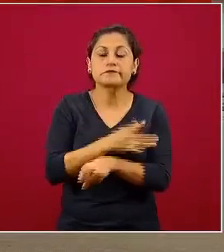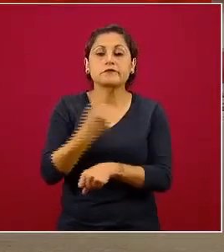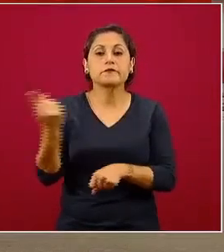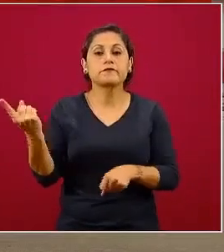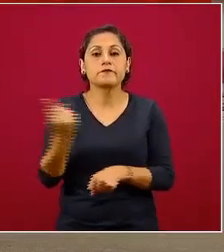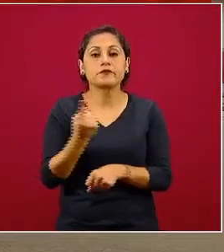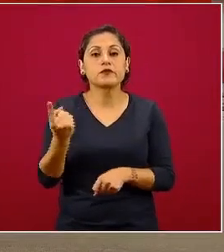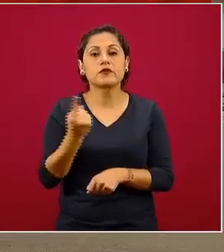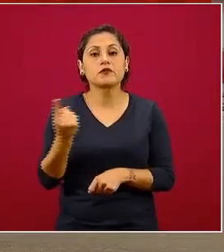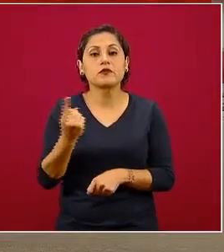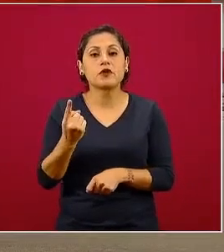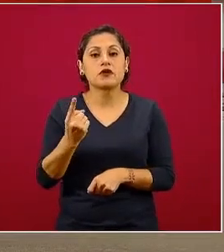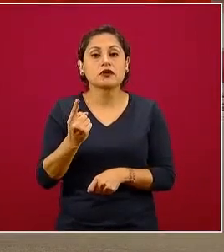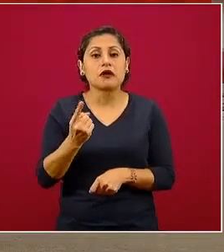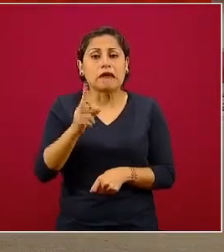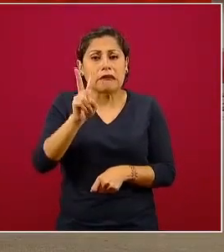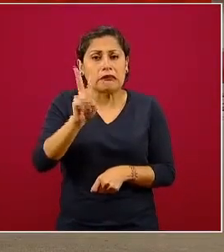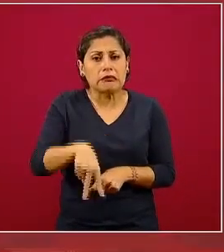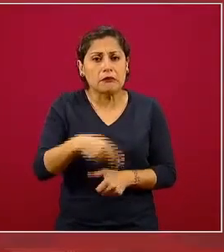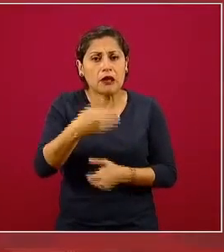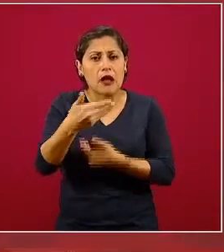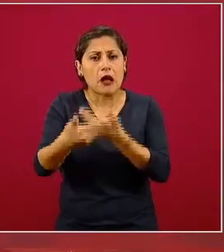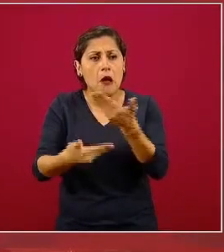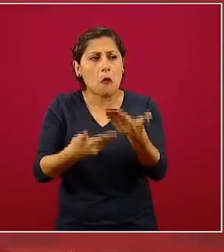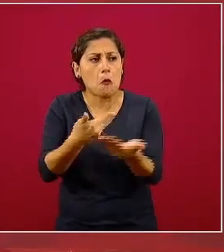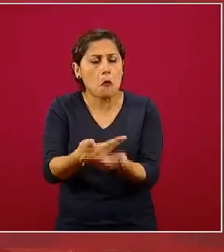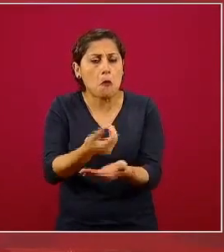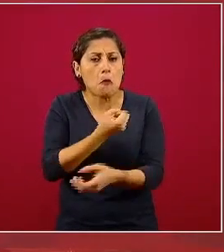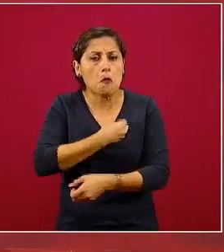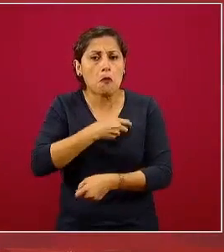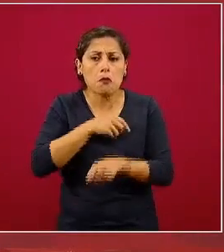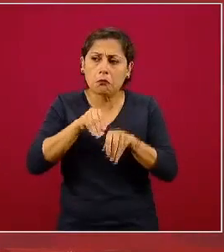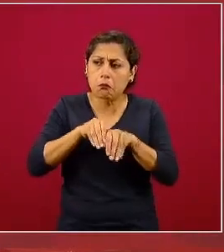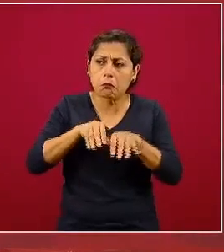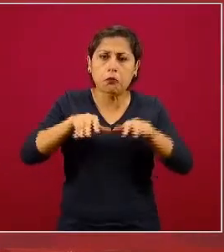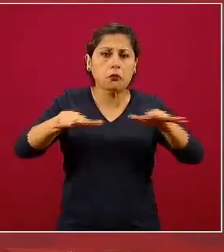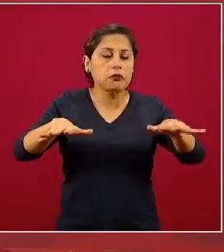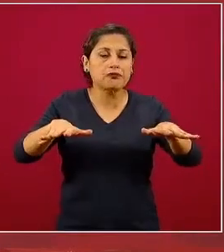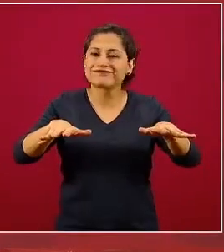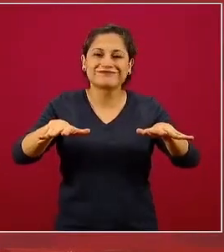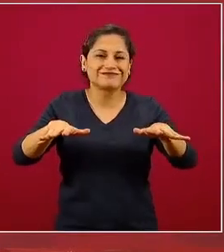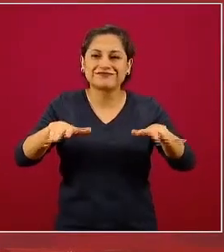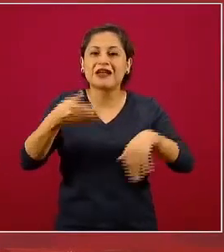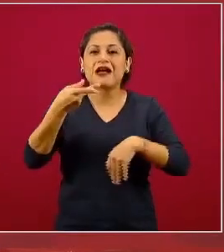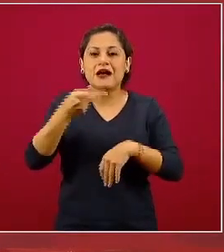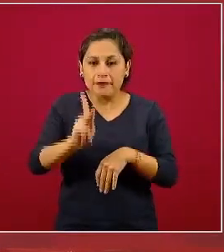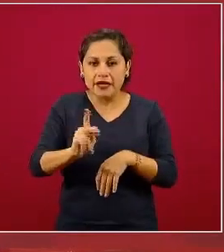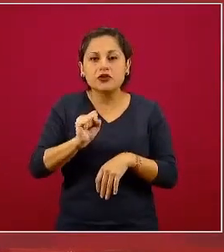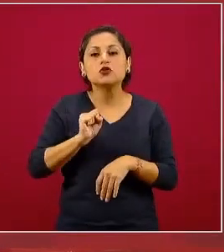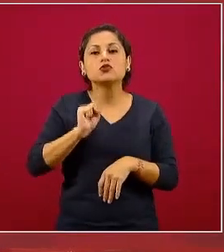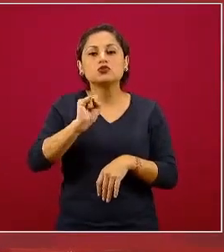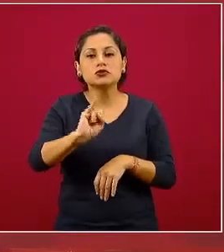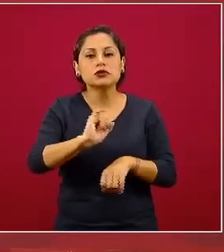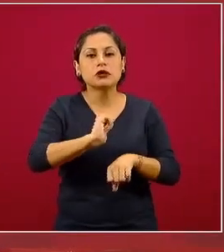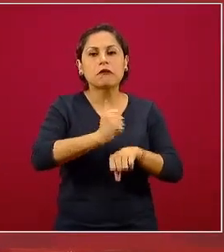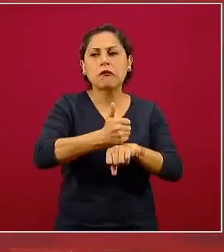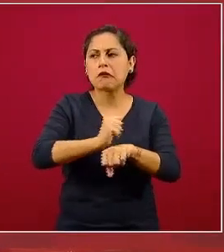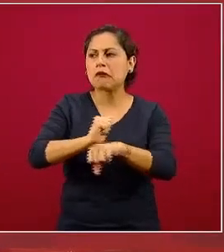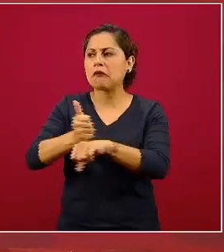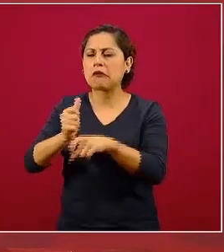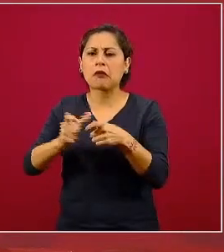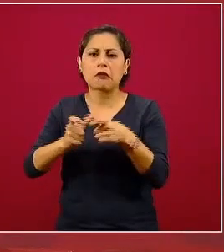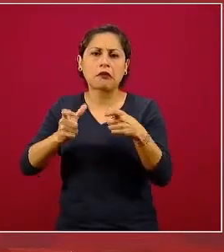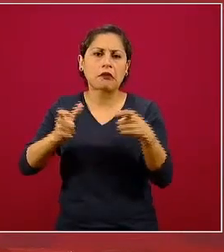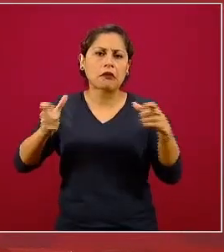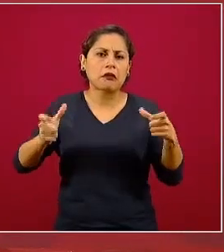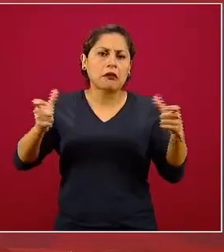sustantiva de la cobertura de servicios de salud y en cambio proliferaron distintos mecanismos quizá